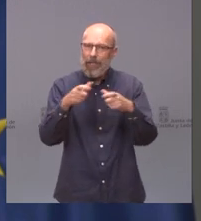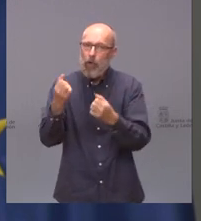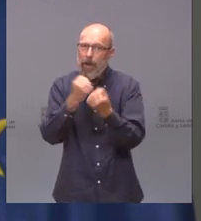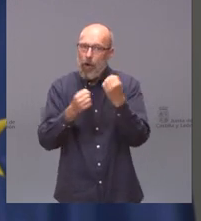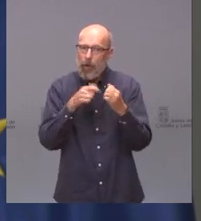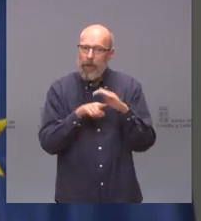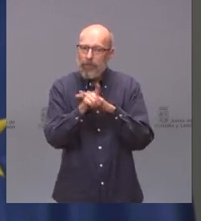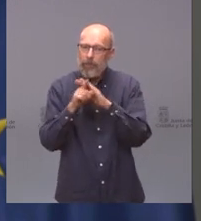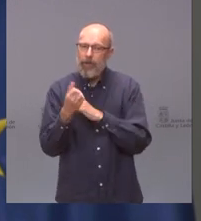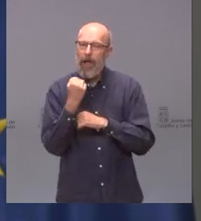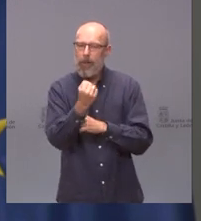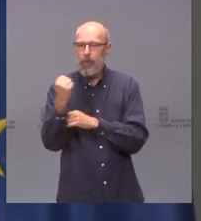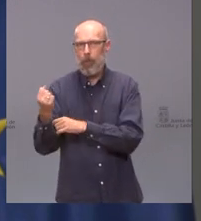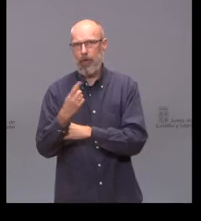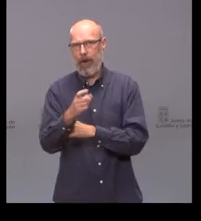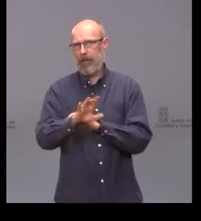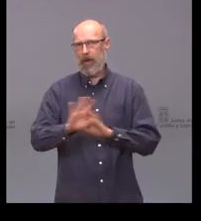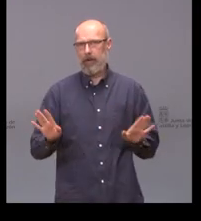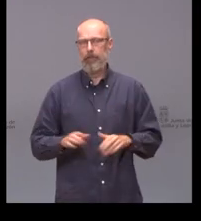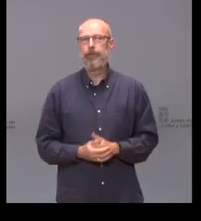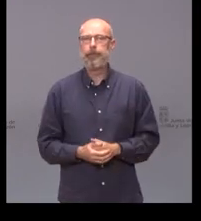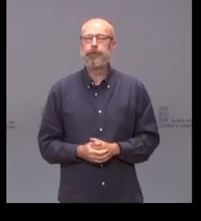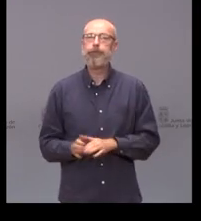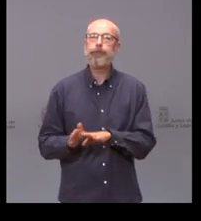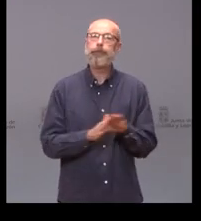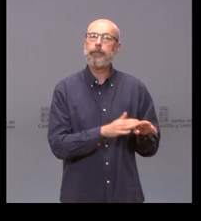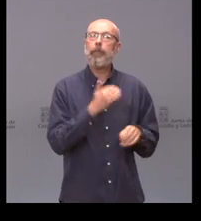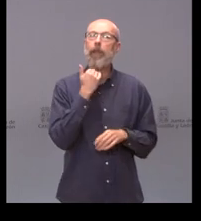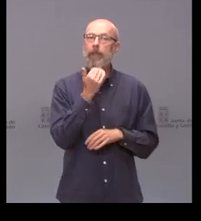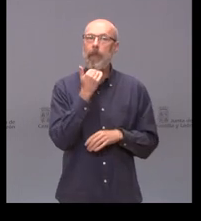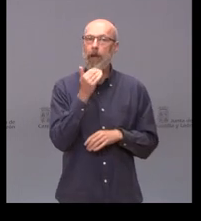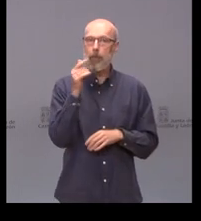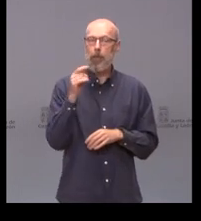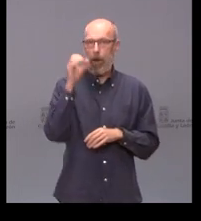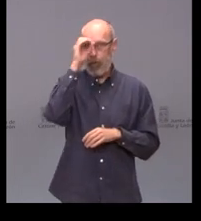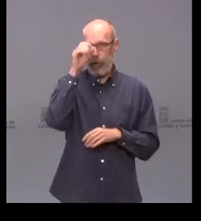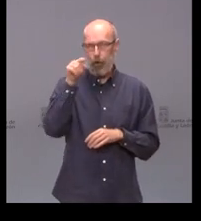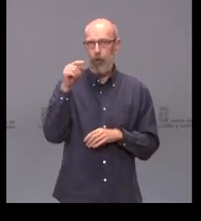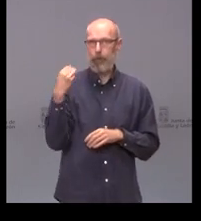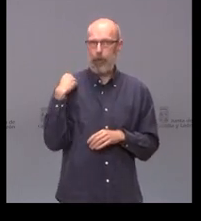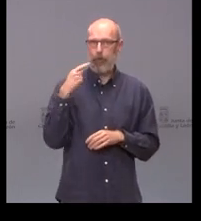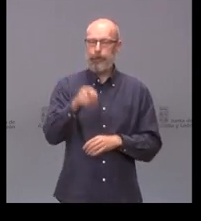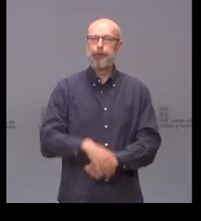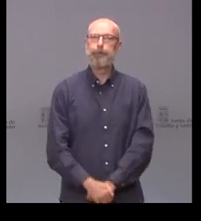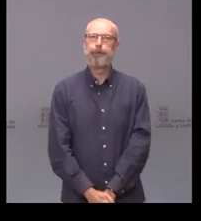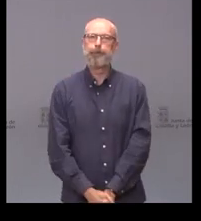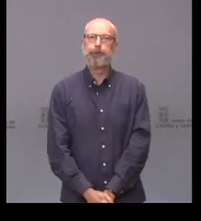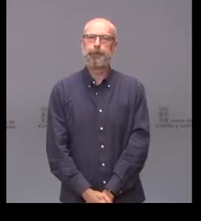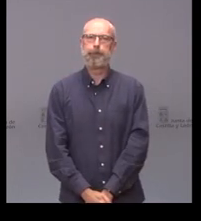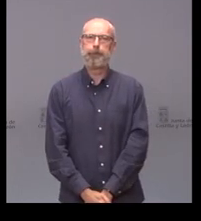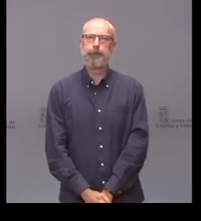reactivación desde Zamora nos sigue Carlos Gil de La Opinión cuando quieras Carlos adelante